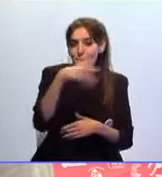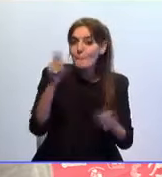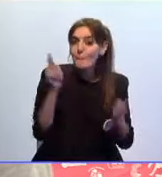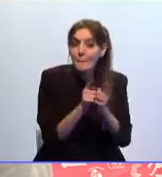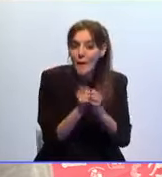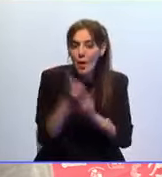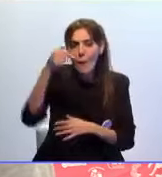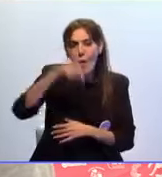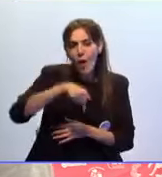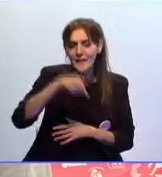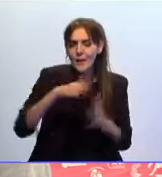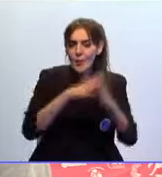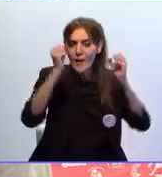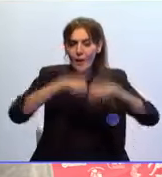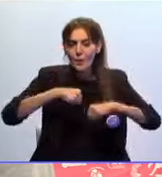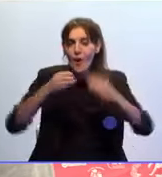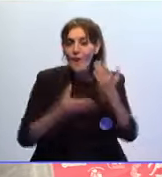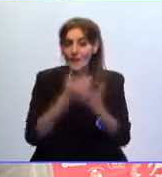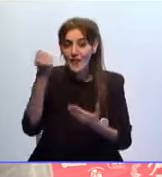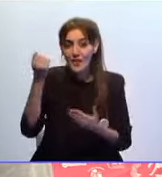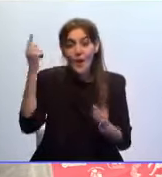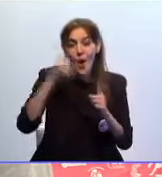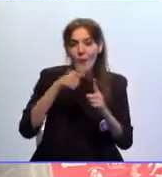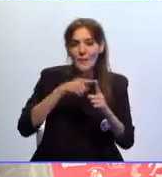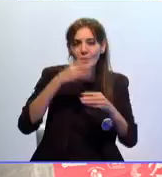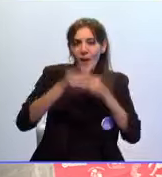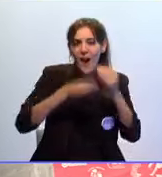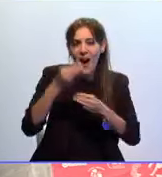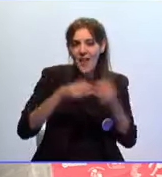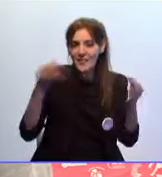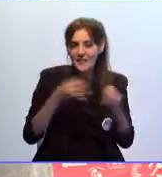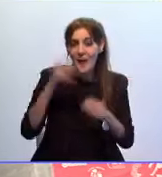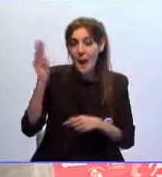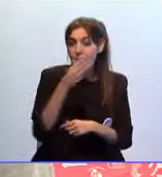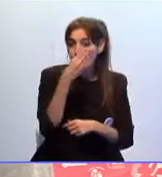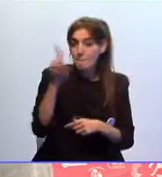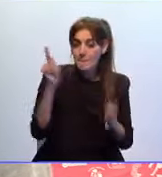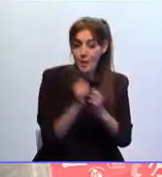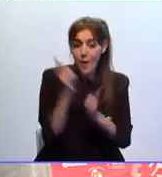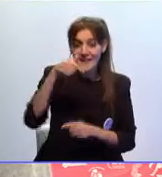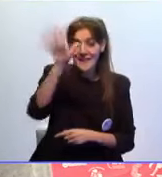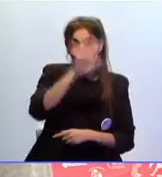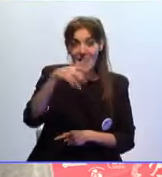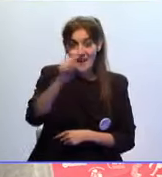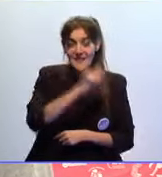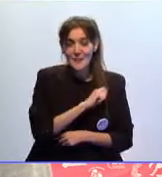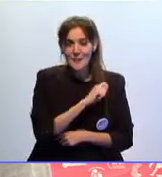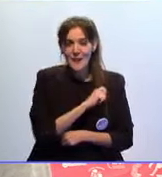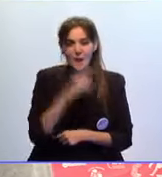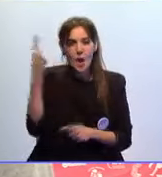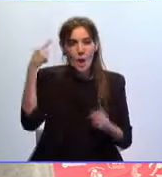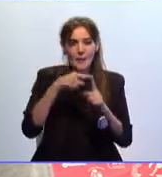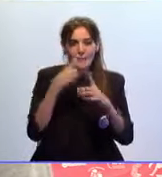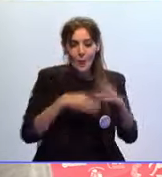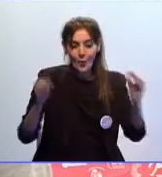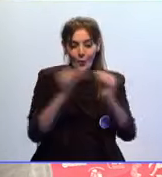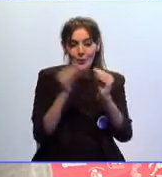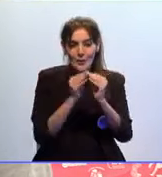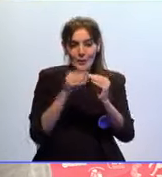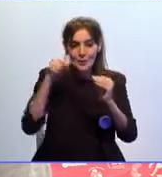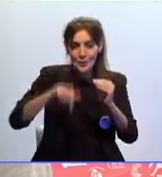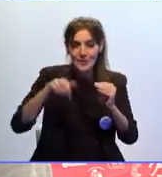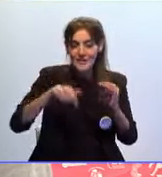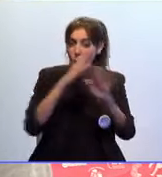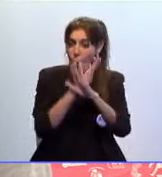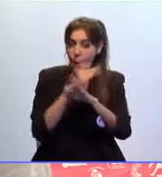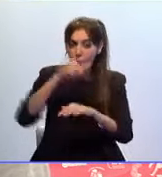llegamos a acuerdo con la Federación para desarrollar el Pickleball aquí en España y coincidiendo con este máster hemos